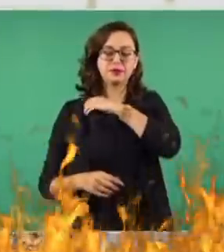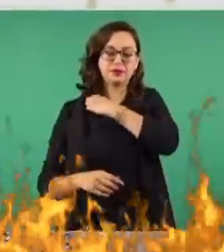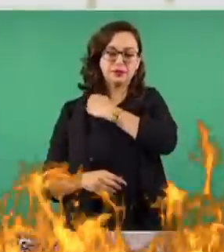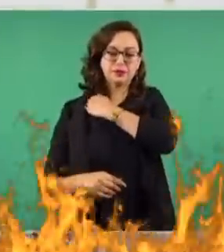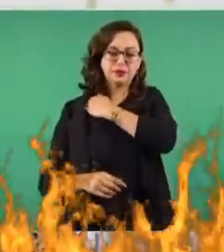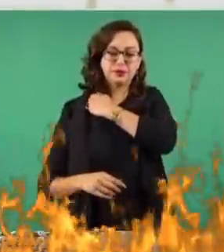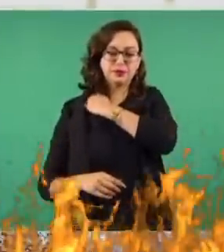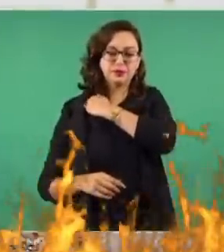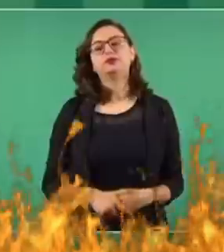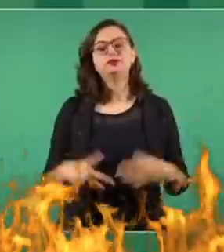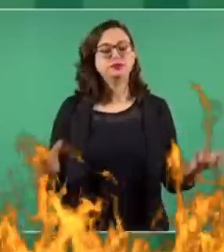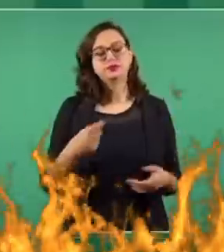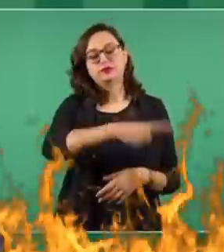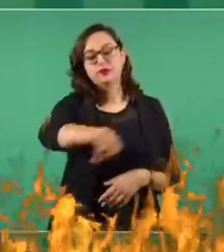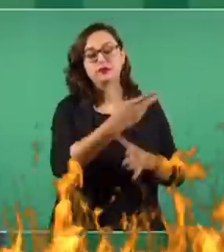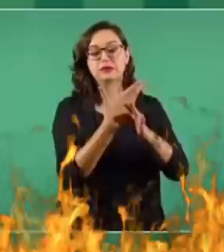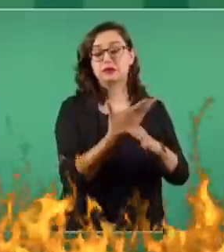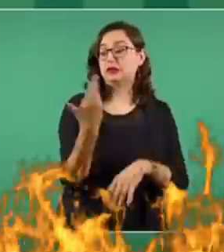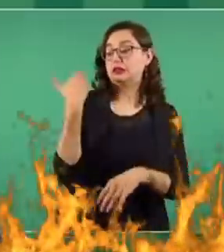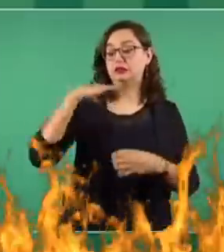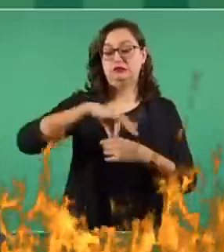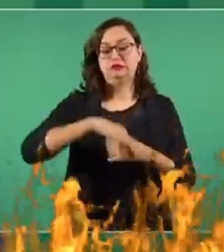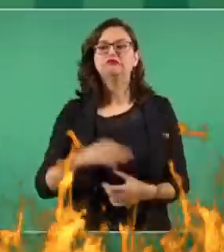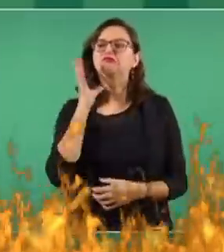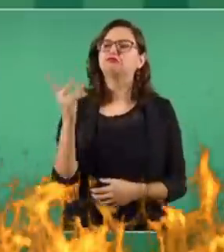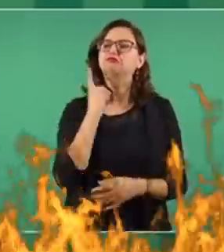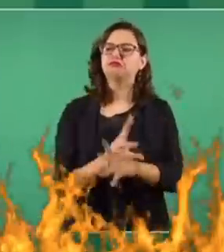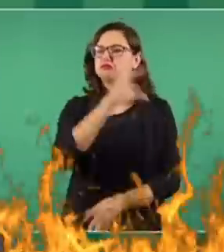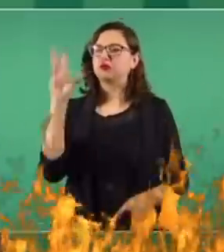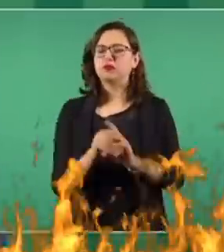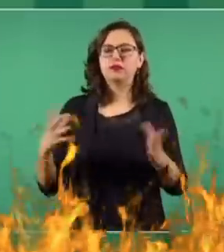iban a tener la mayoría en la Cámara de Diputados. No lo lograron.